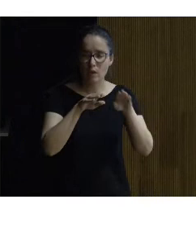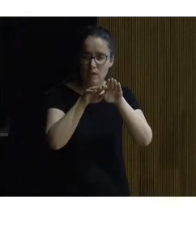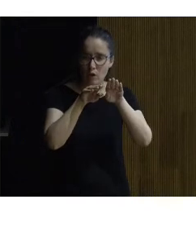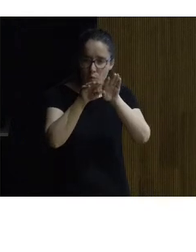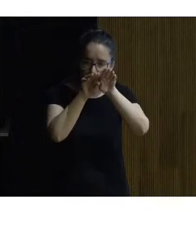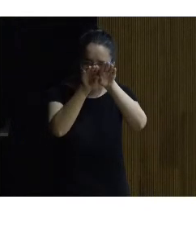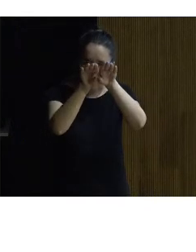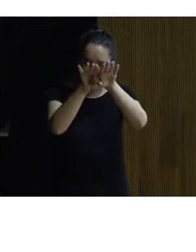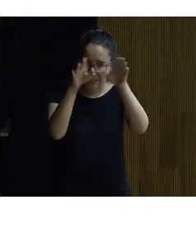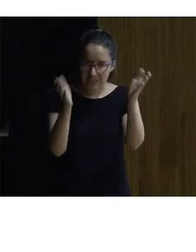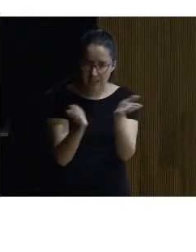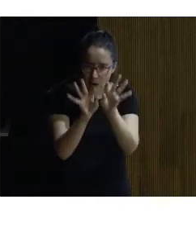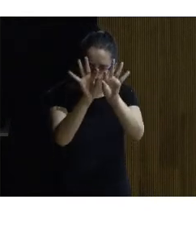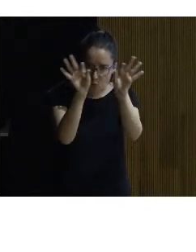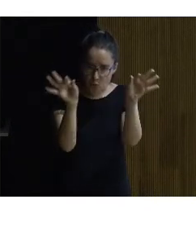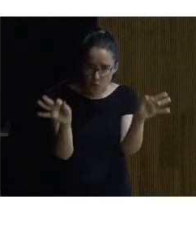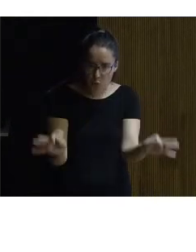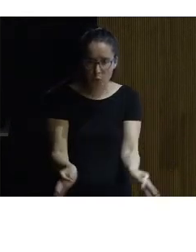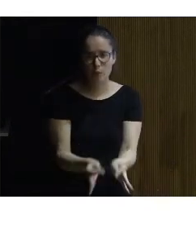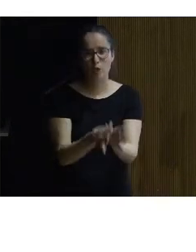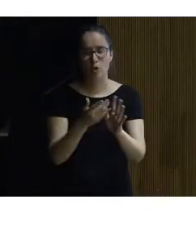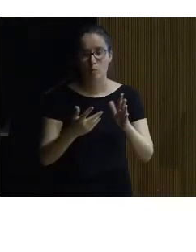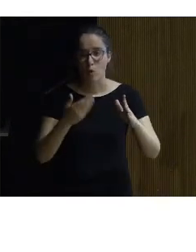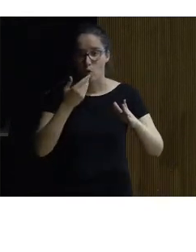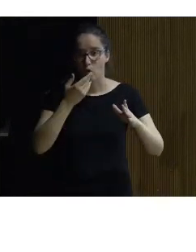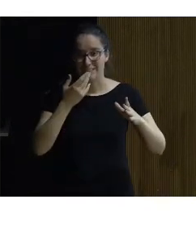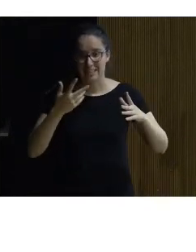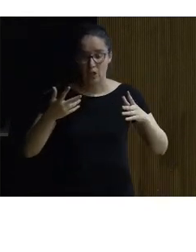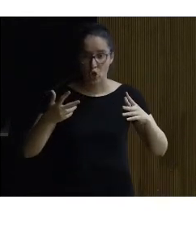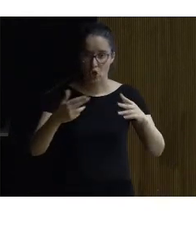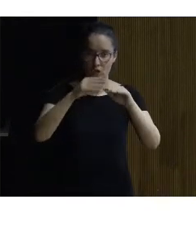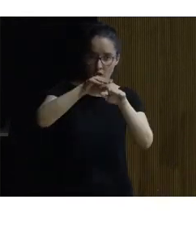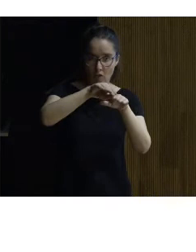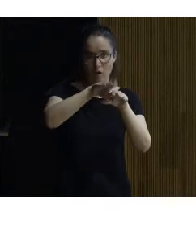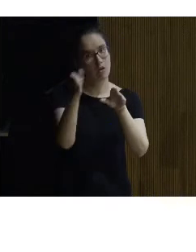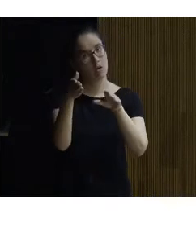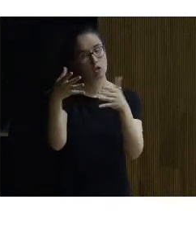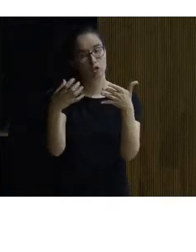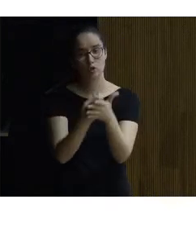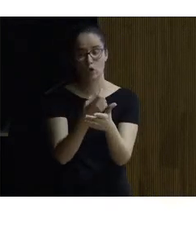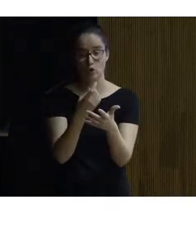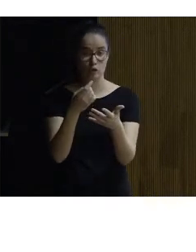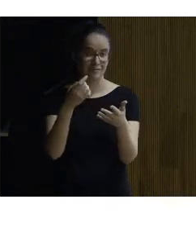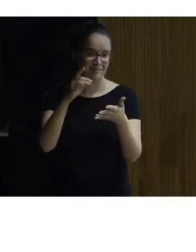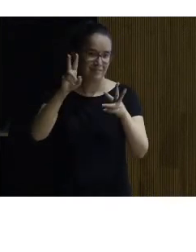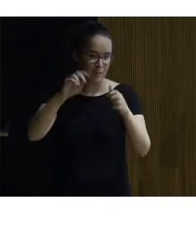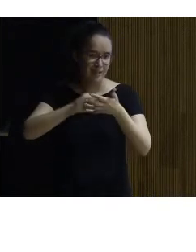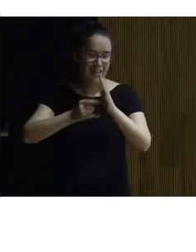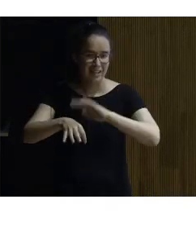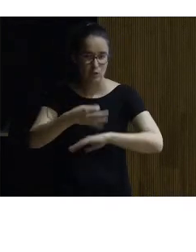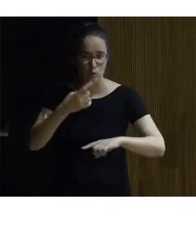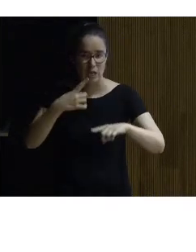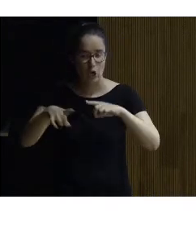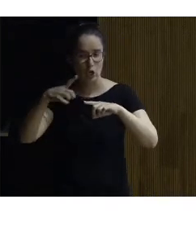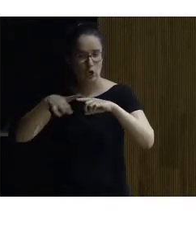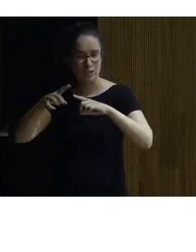terrestre que como si se hubiera cortado le hubiéramos levantado ligeramente y todos los gestos de la arquitectura los gestos formales tienen